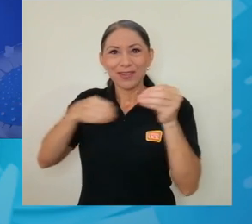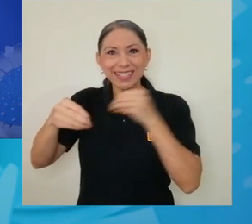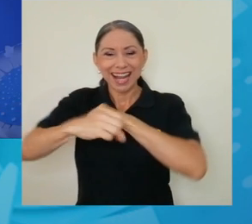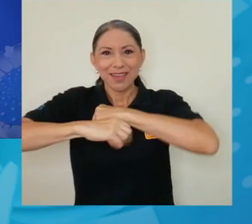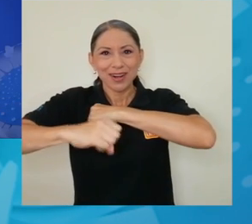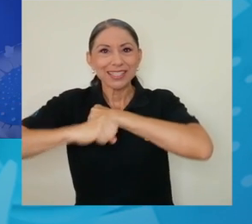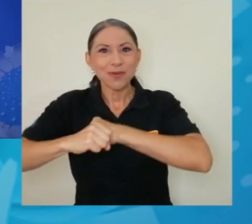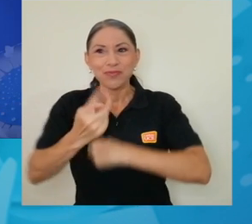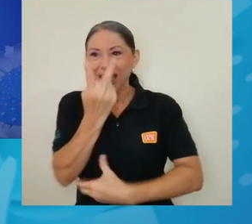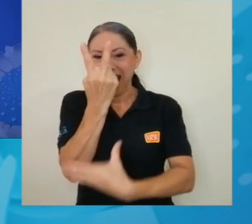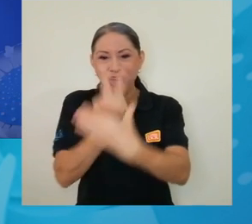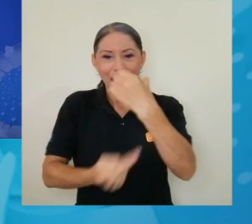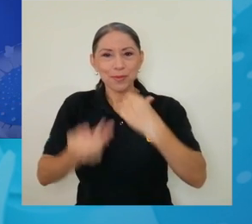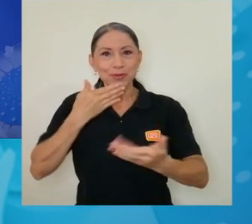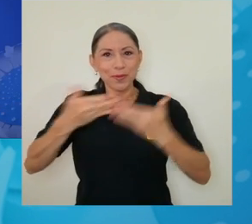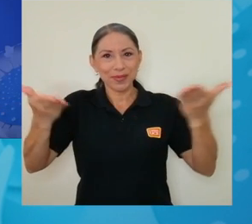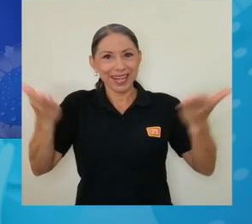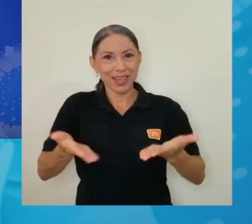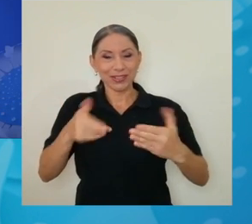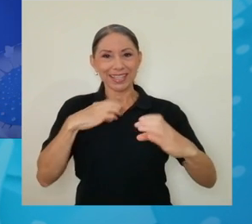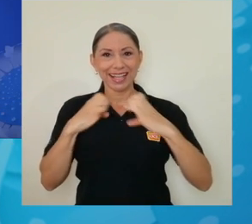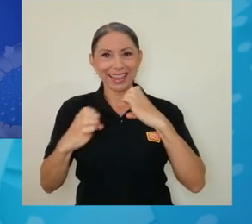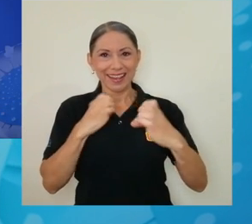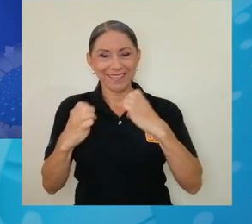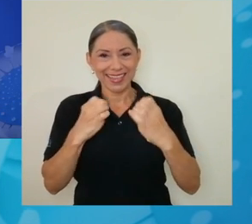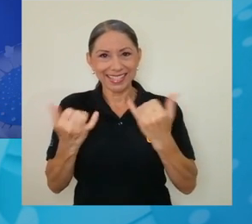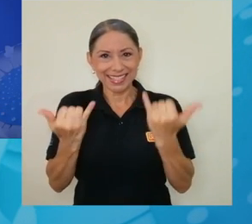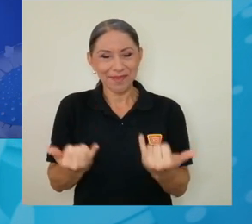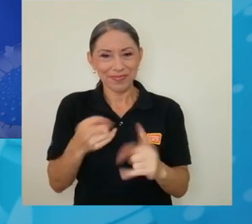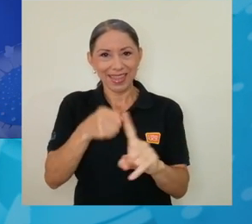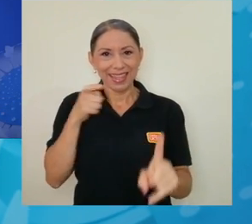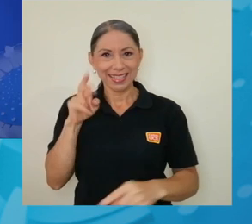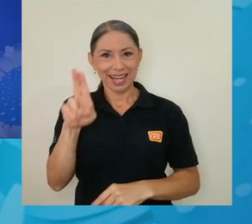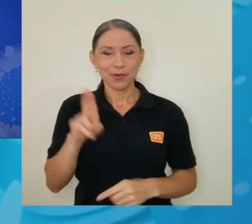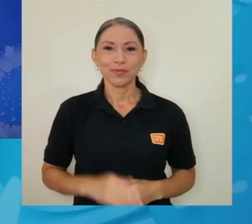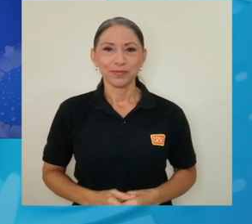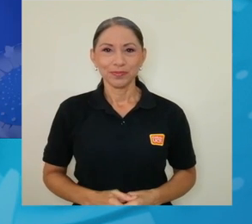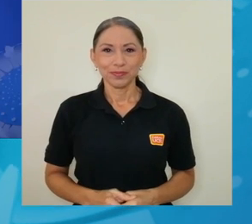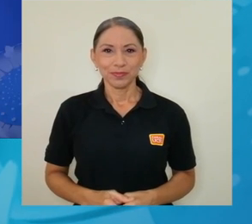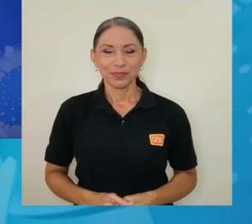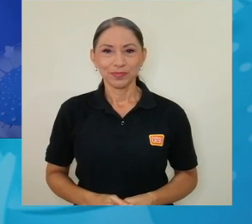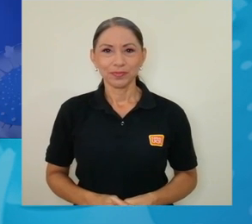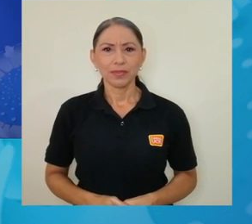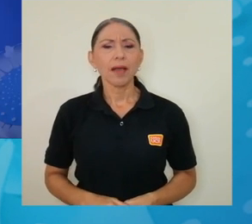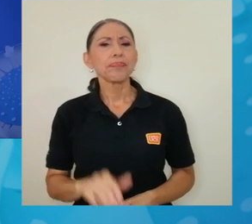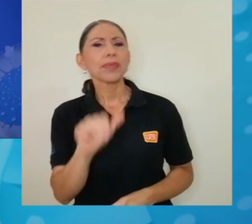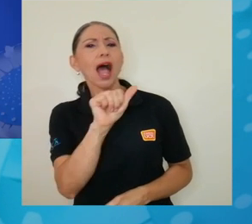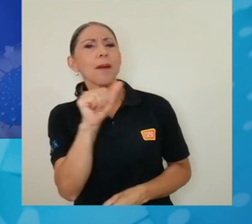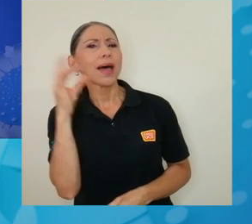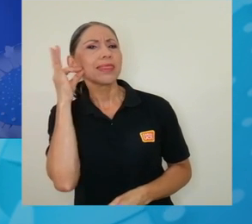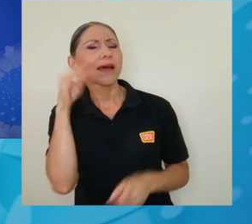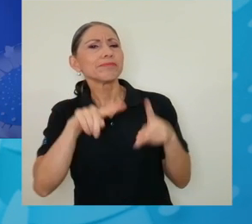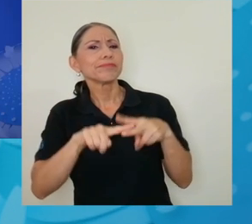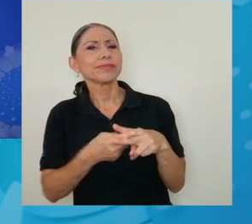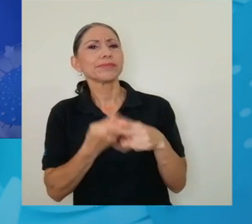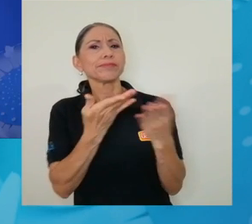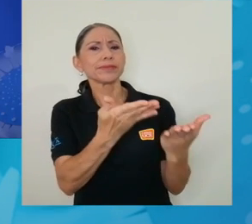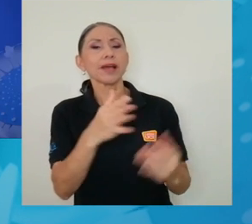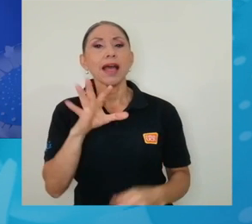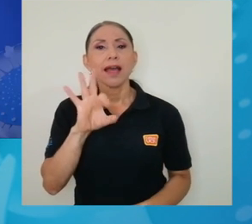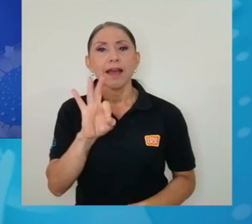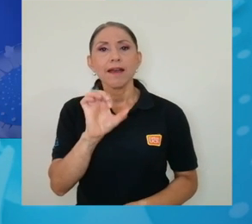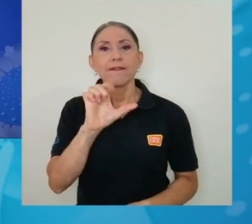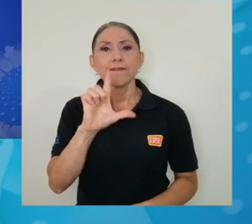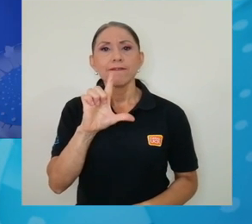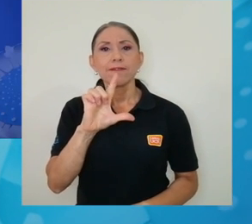Oficina de Divulgación. Bienvenidos a ambos a esta entrevista de la semana desde la U. Amanda, vamos a iniciar con